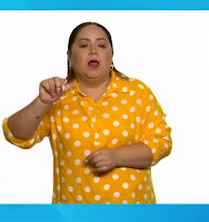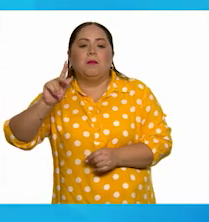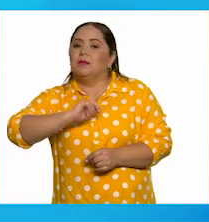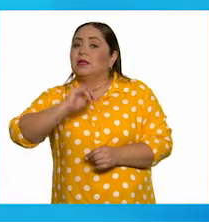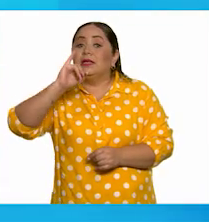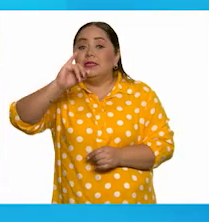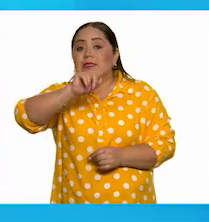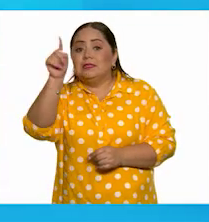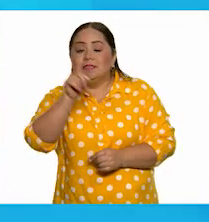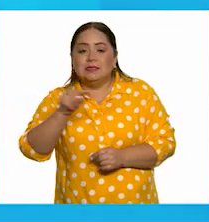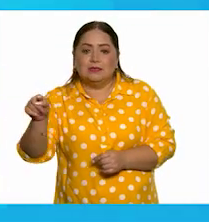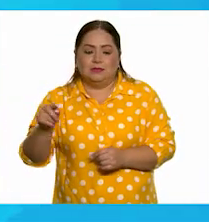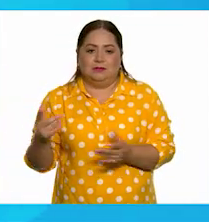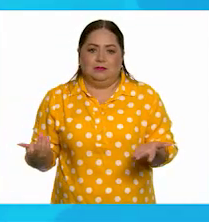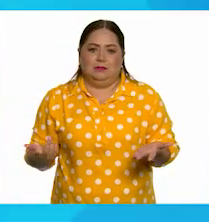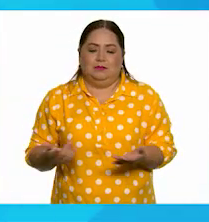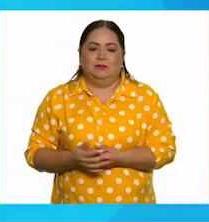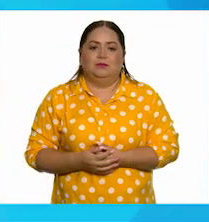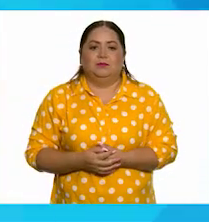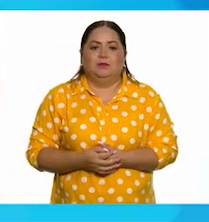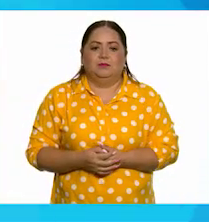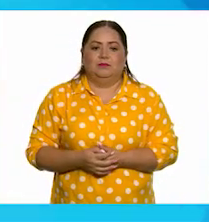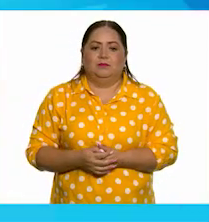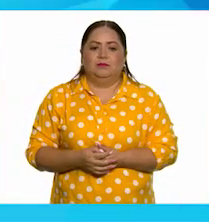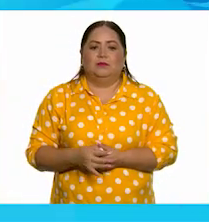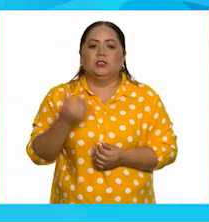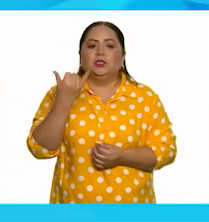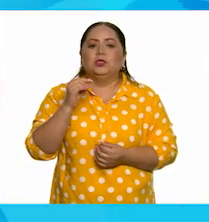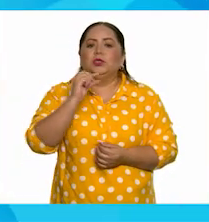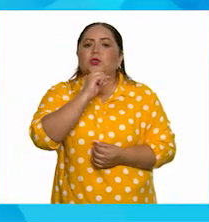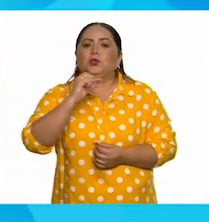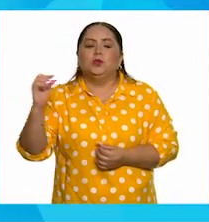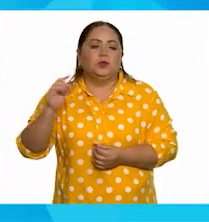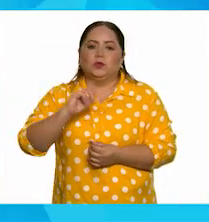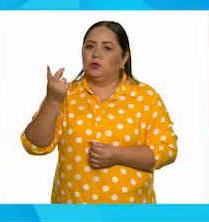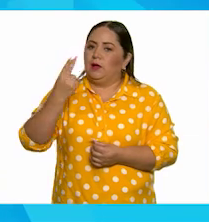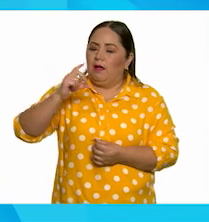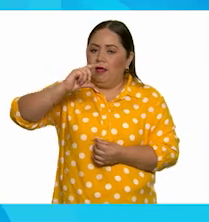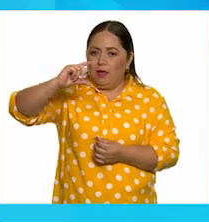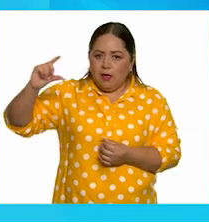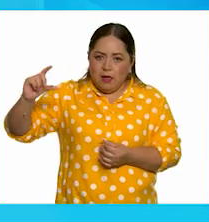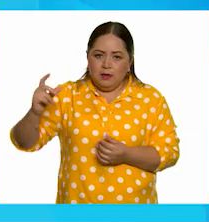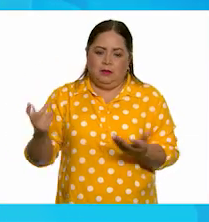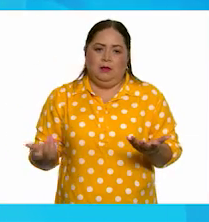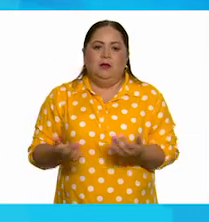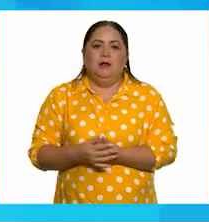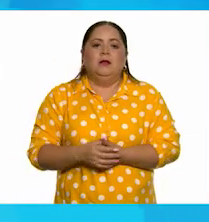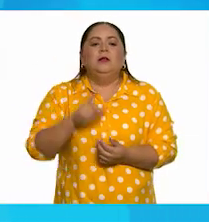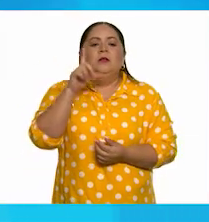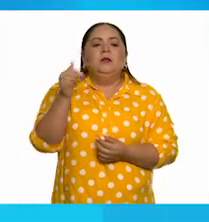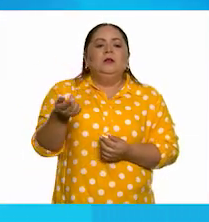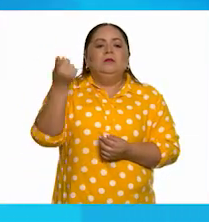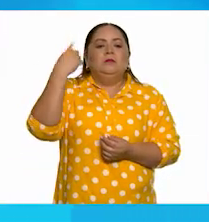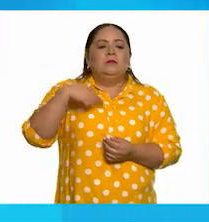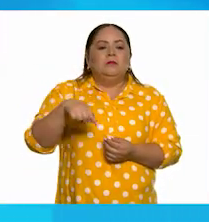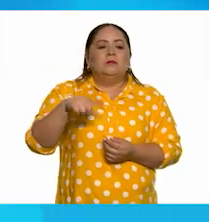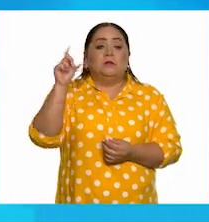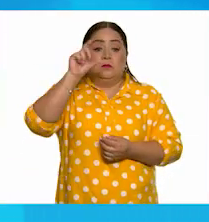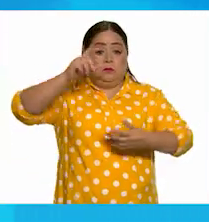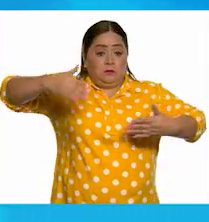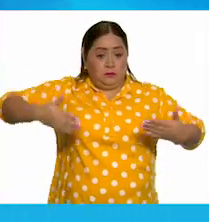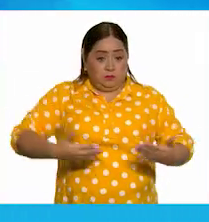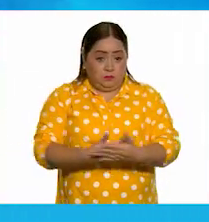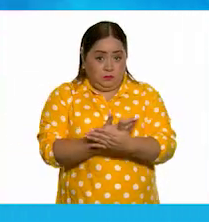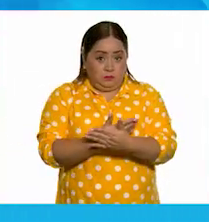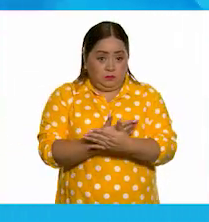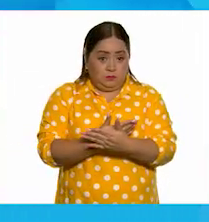Ajá. Iztapalapa está escrito con S y con minúscula también. Así es. Luego, ¿qué más tenemos? Luego dice, cuando